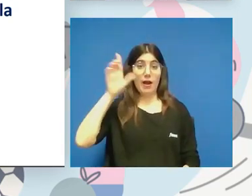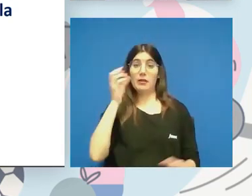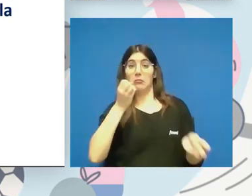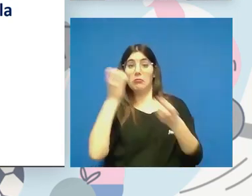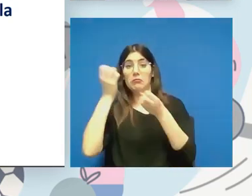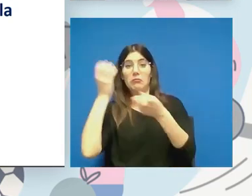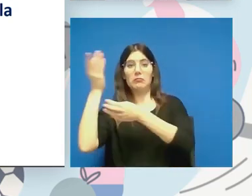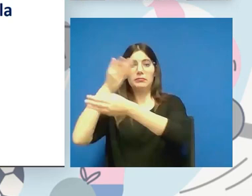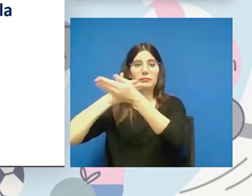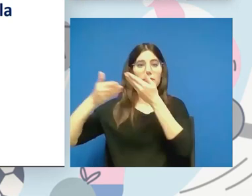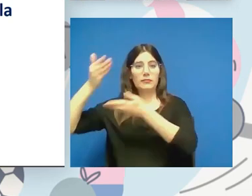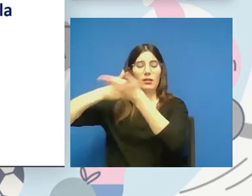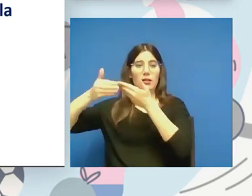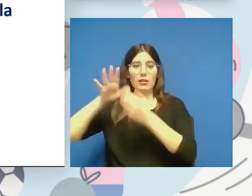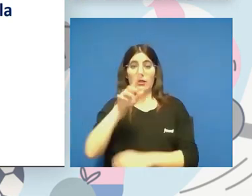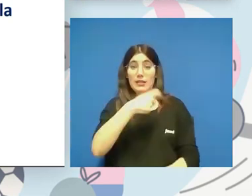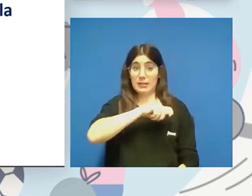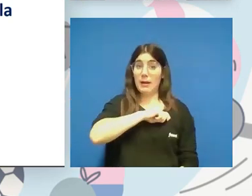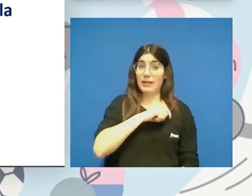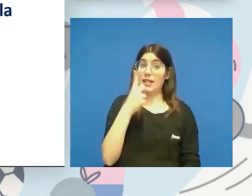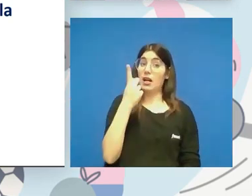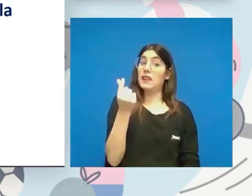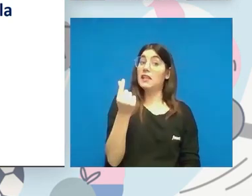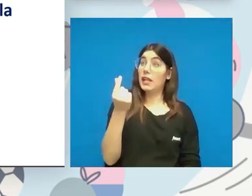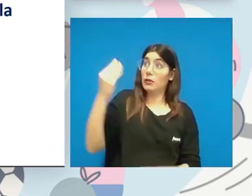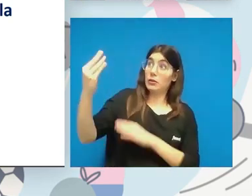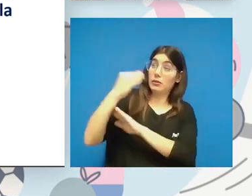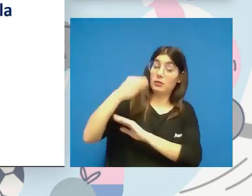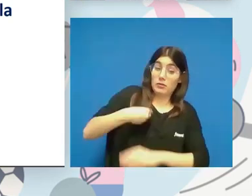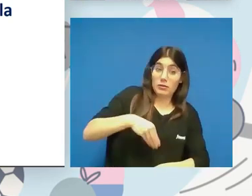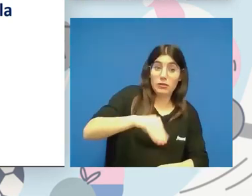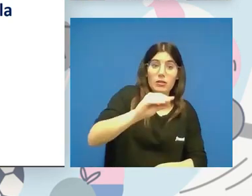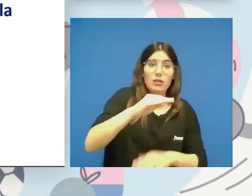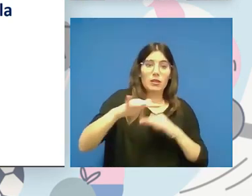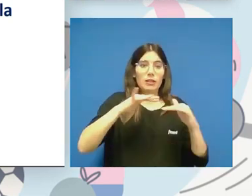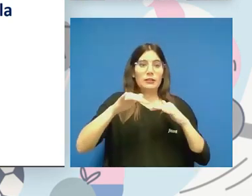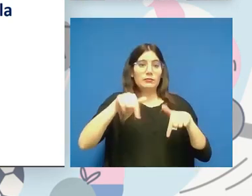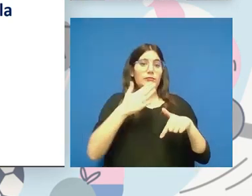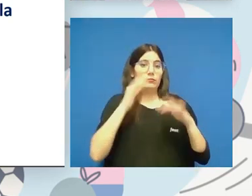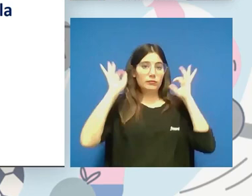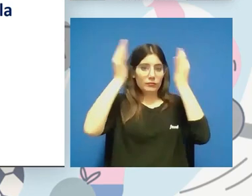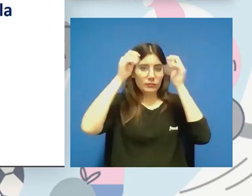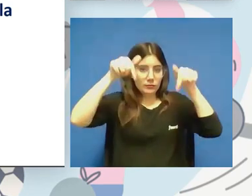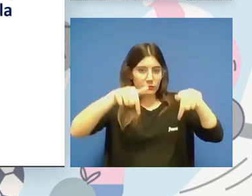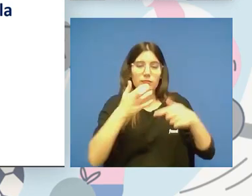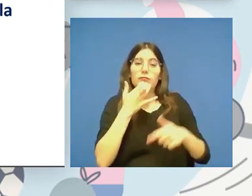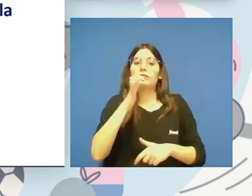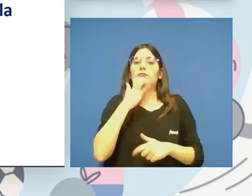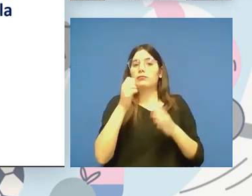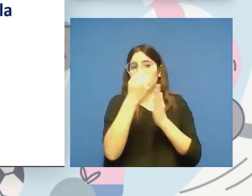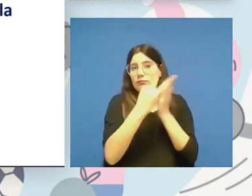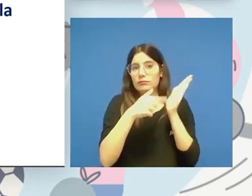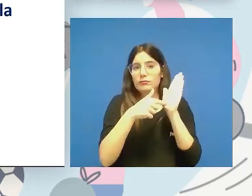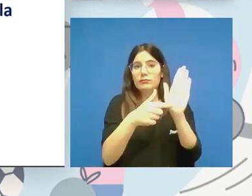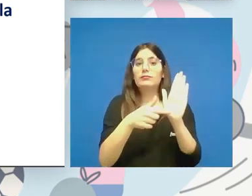otros países que en España se está utilizando ese dinero para reactivarnos, por ejemplo, en este foro ahora veremos ejemplos, pues